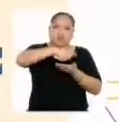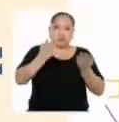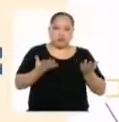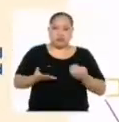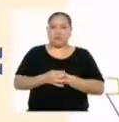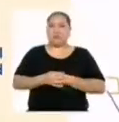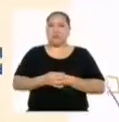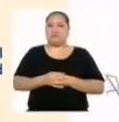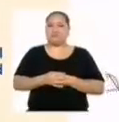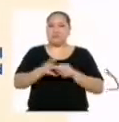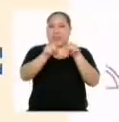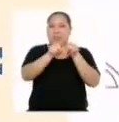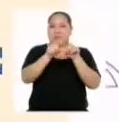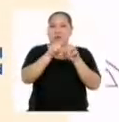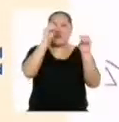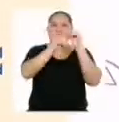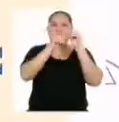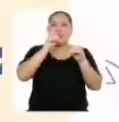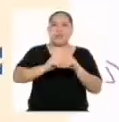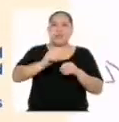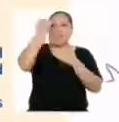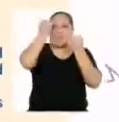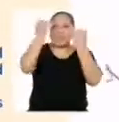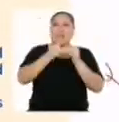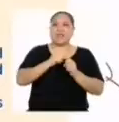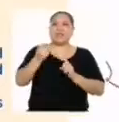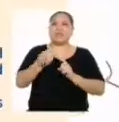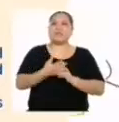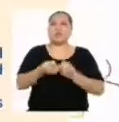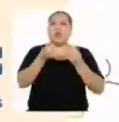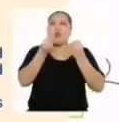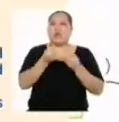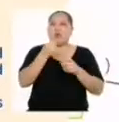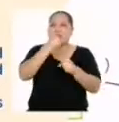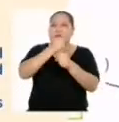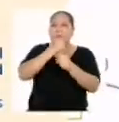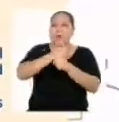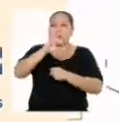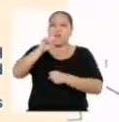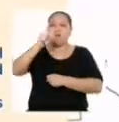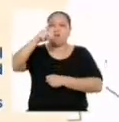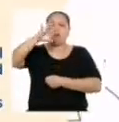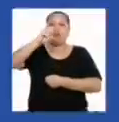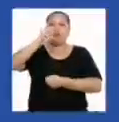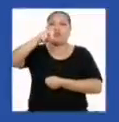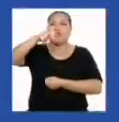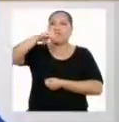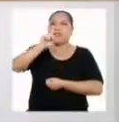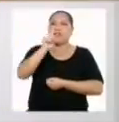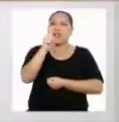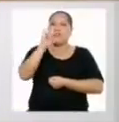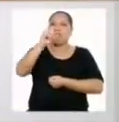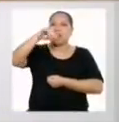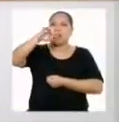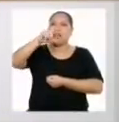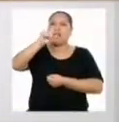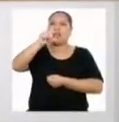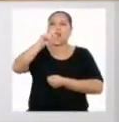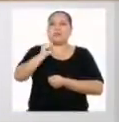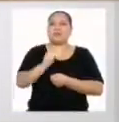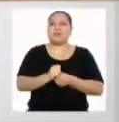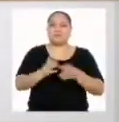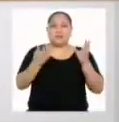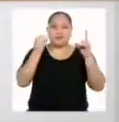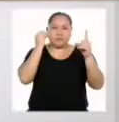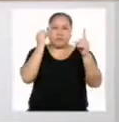Además, plantear afirmaciones sobre las características de las funciones lineales. Para cumplir el